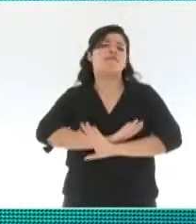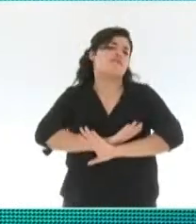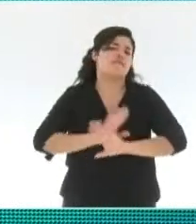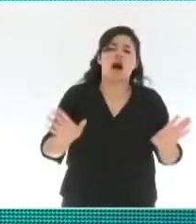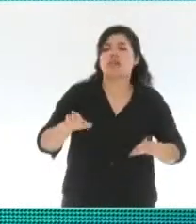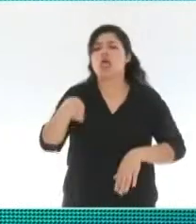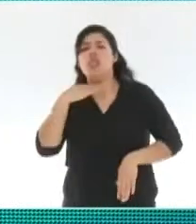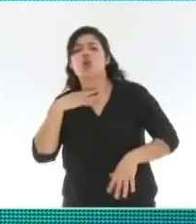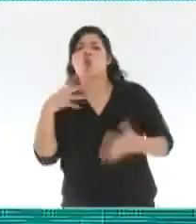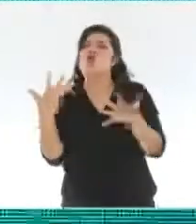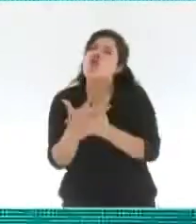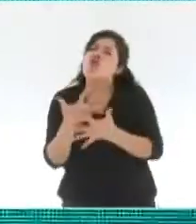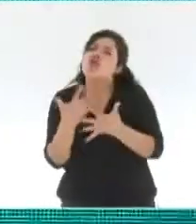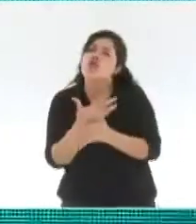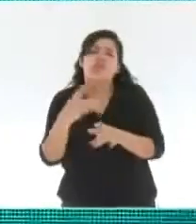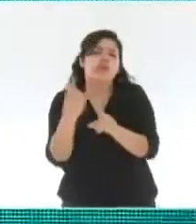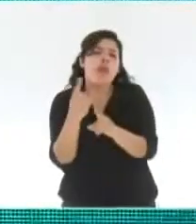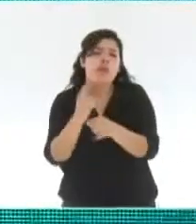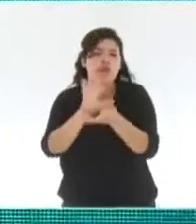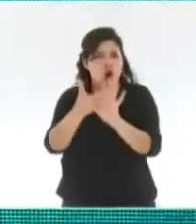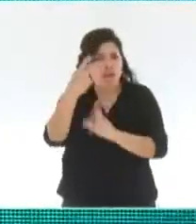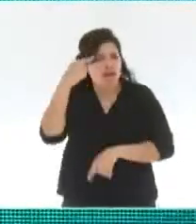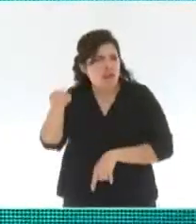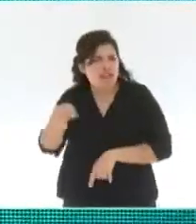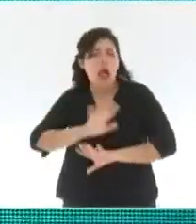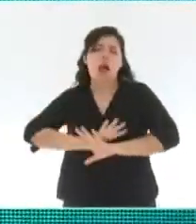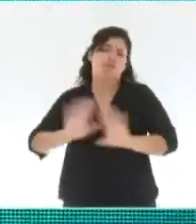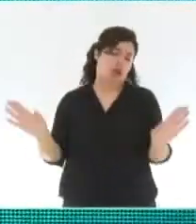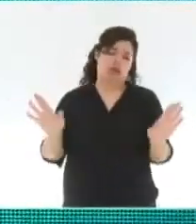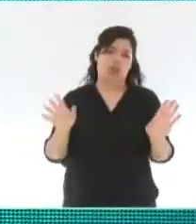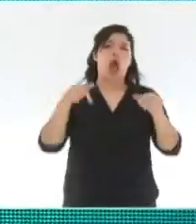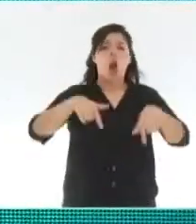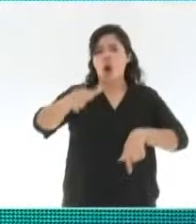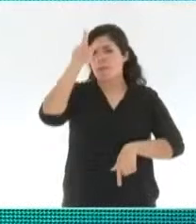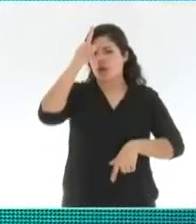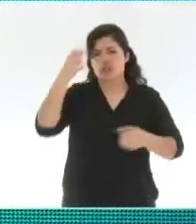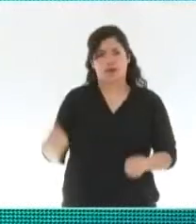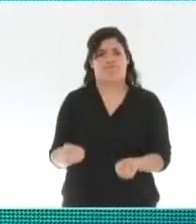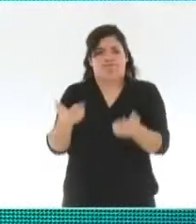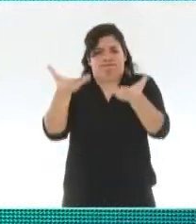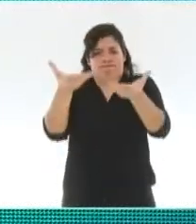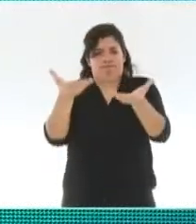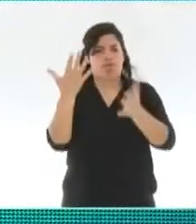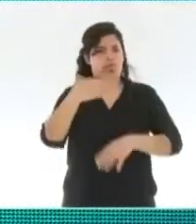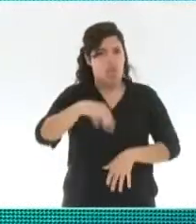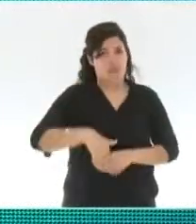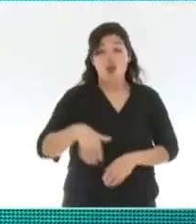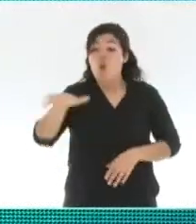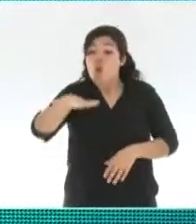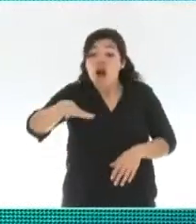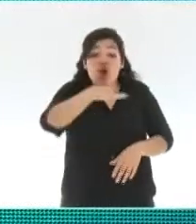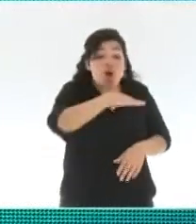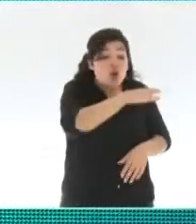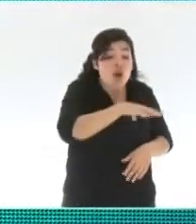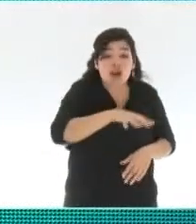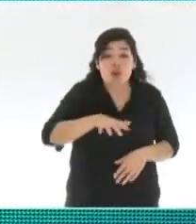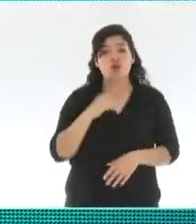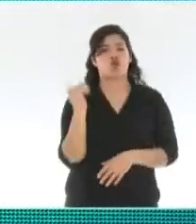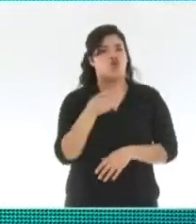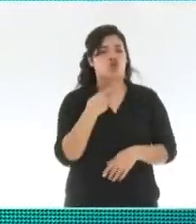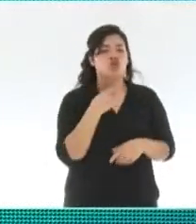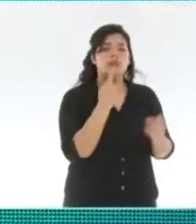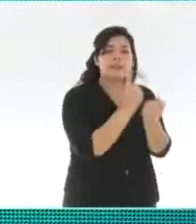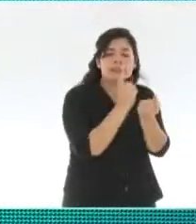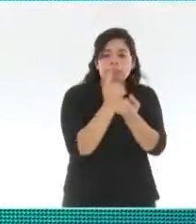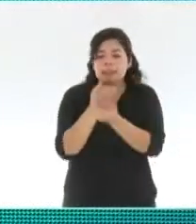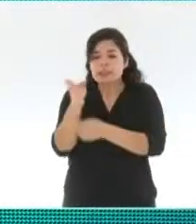simultáneo también vamos a crear un mapa del delito barrio por barrio para exigirle al gobierno de la ciudad que se termine con el principal